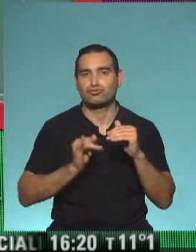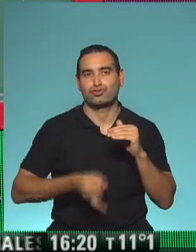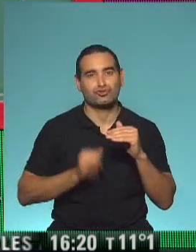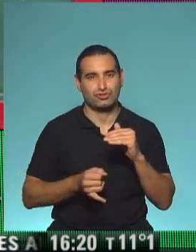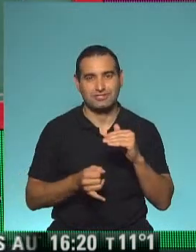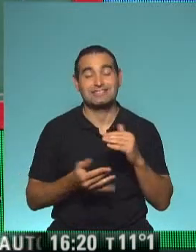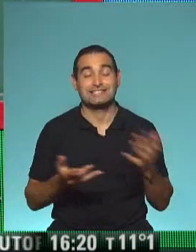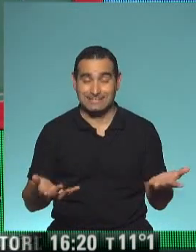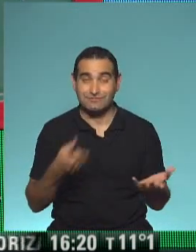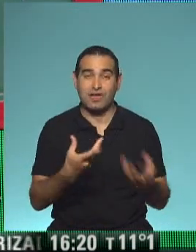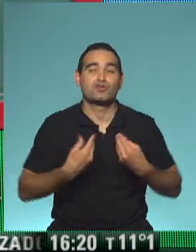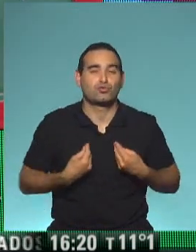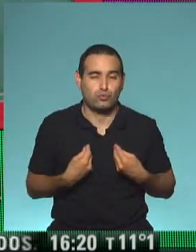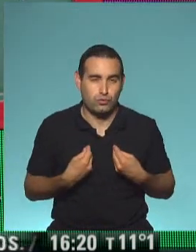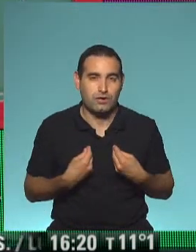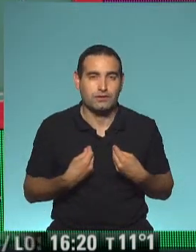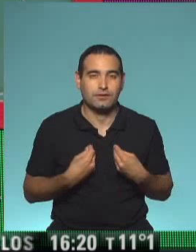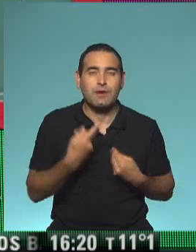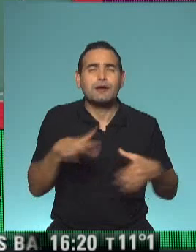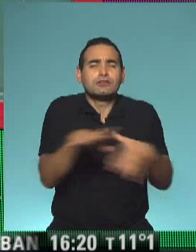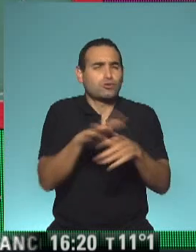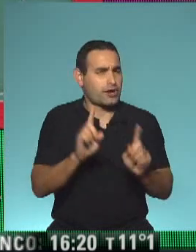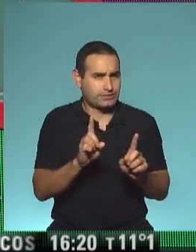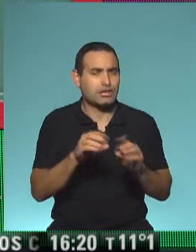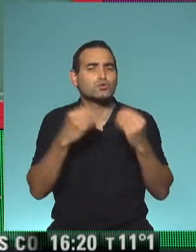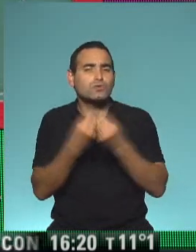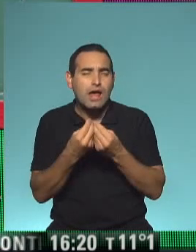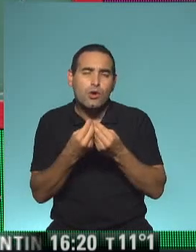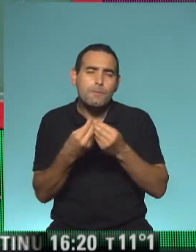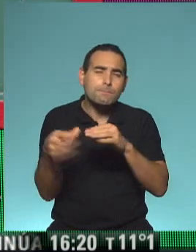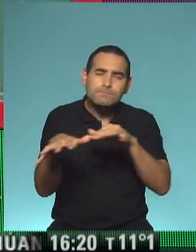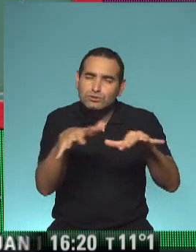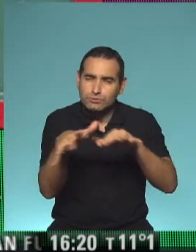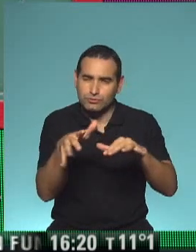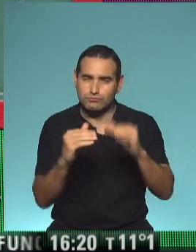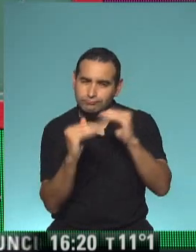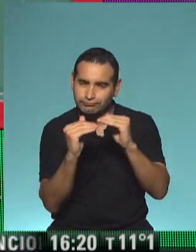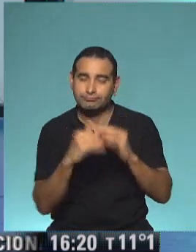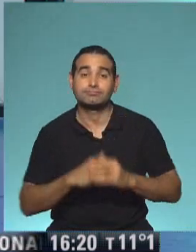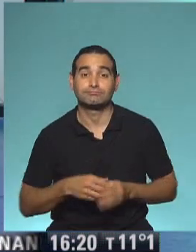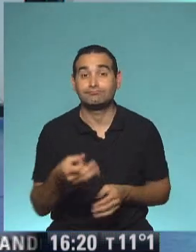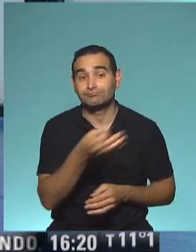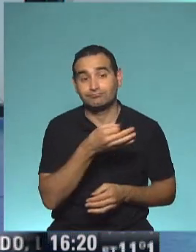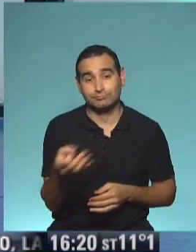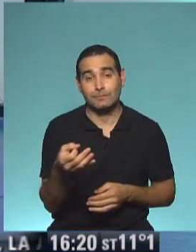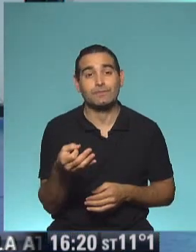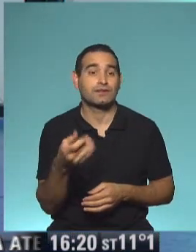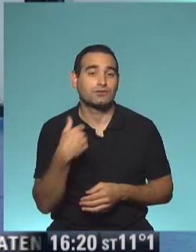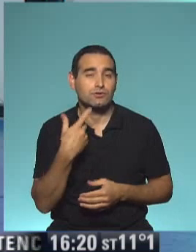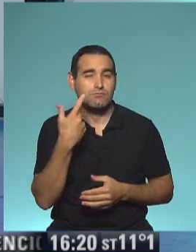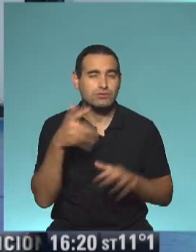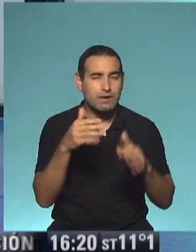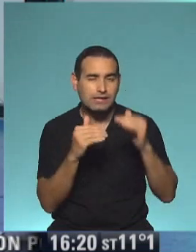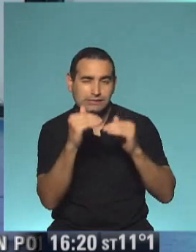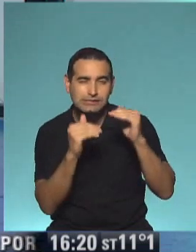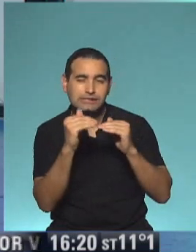Claro. Es para eso, no para un cálculo exacto, sino para aproximado. Claro, que además generalmente cuando hacemos aproximados